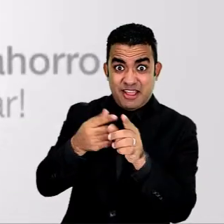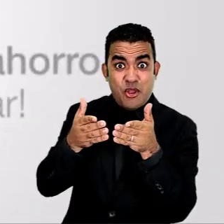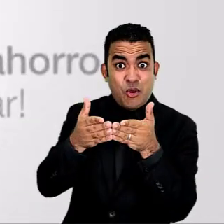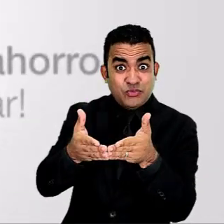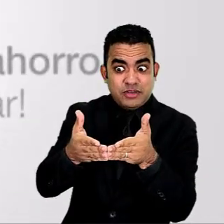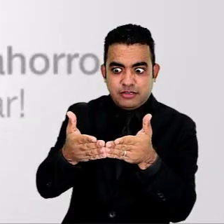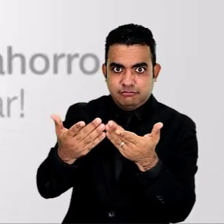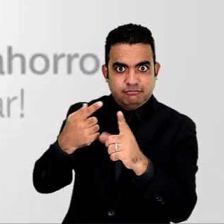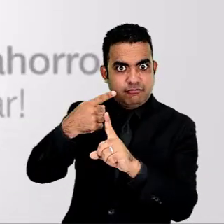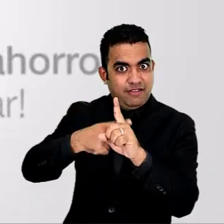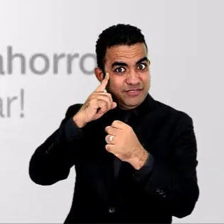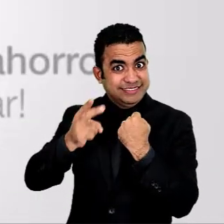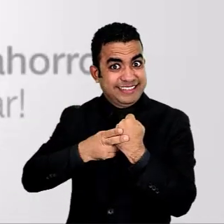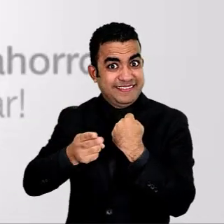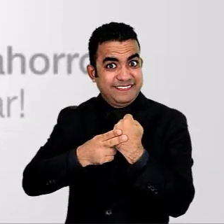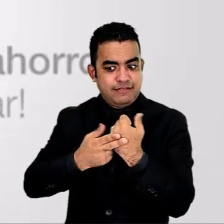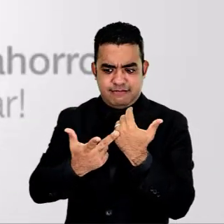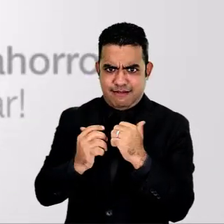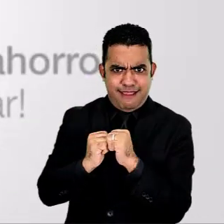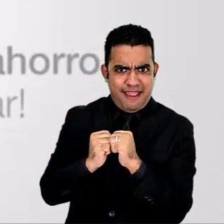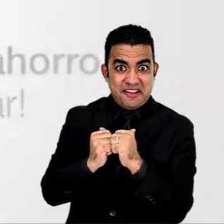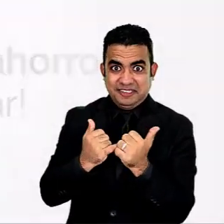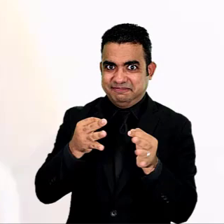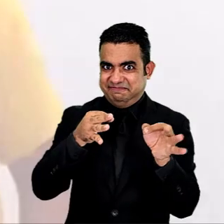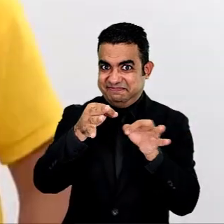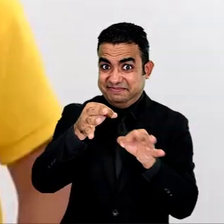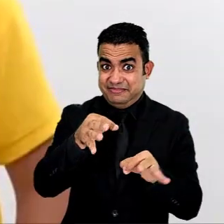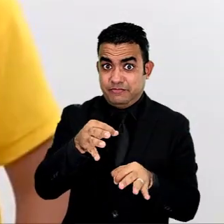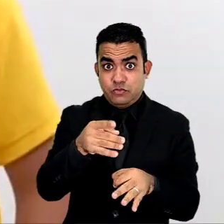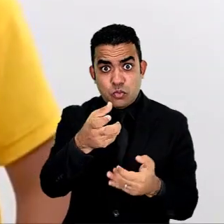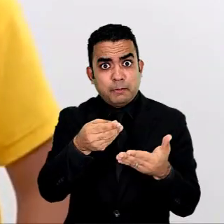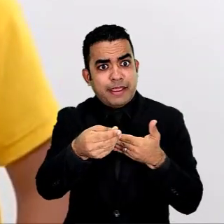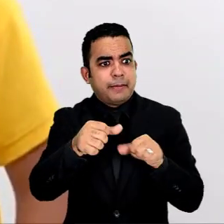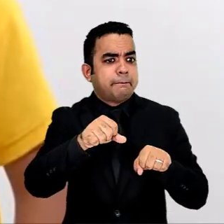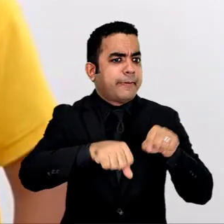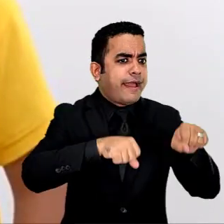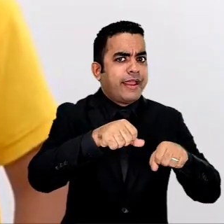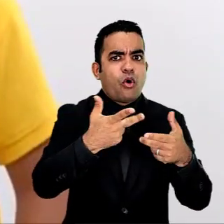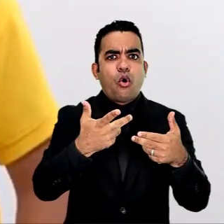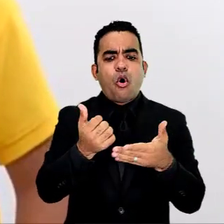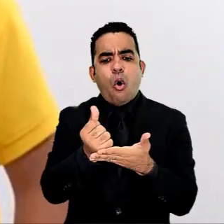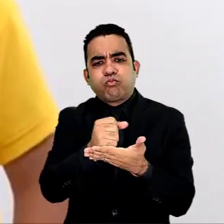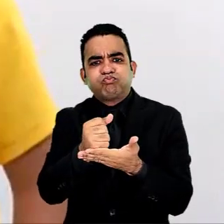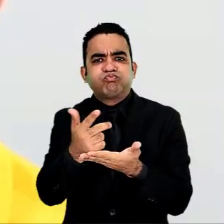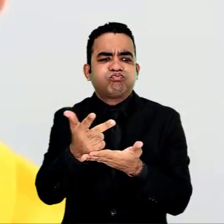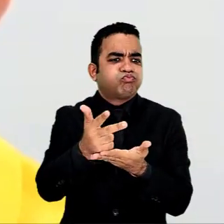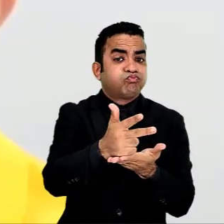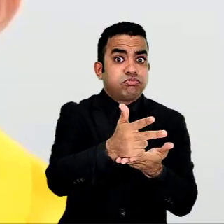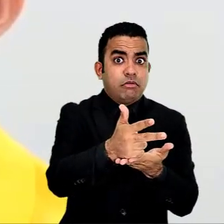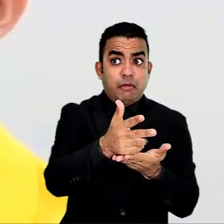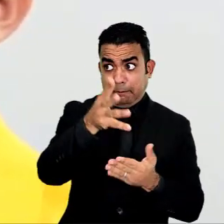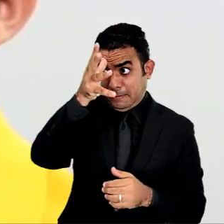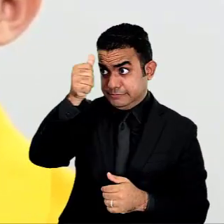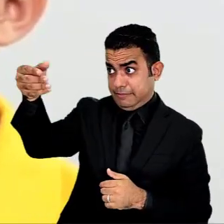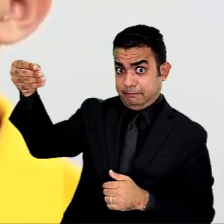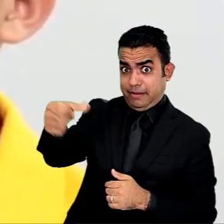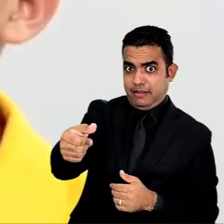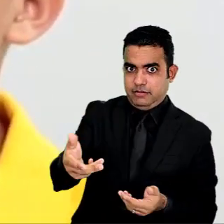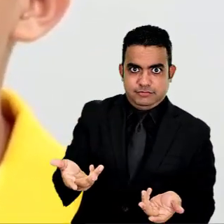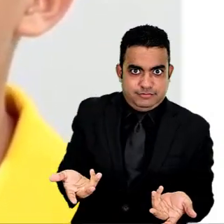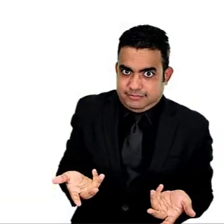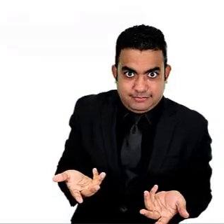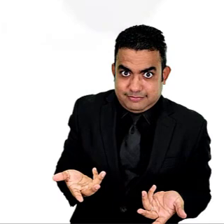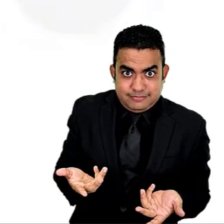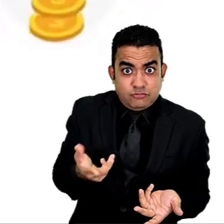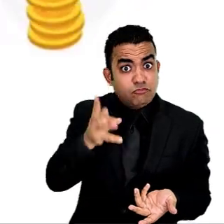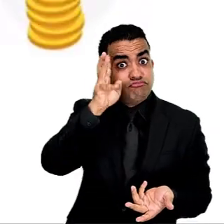Como octubre es el mes del ahorro, hablemos de cómo ahorrar. Si quieres comprarte una bicicleta o un carro con tres remoto, que tus padres te lo compren, no es